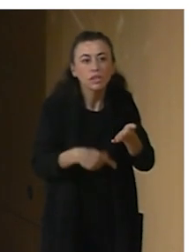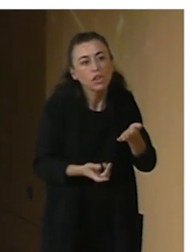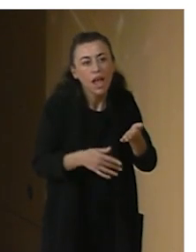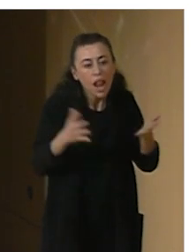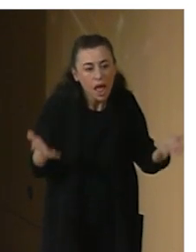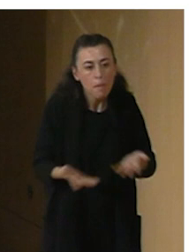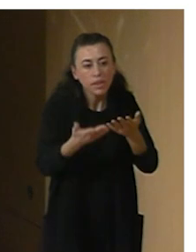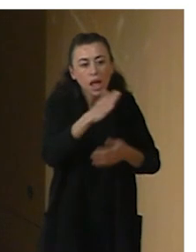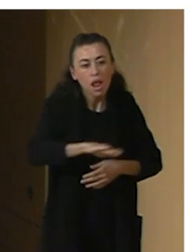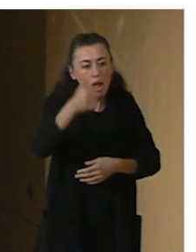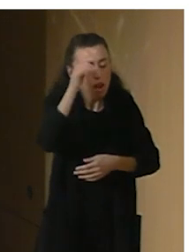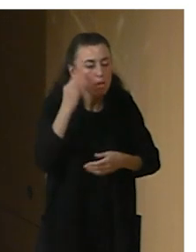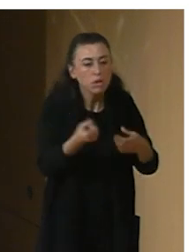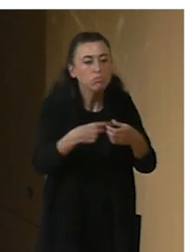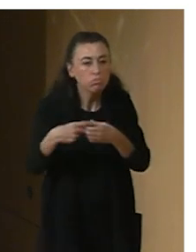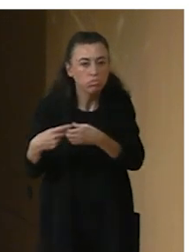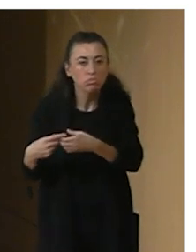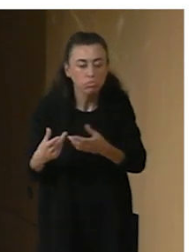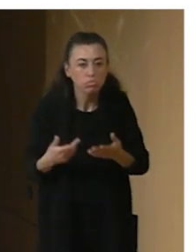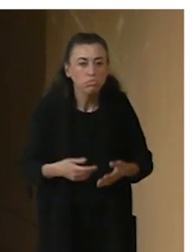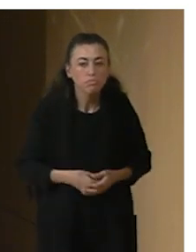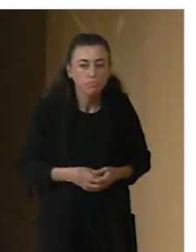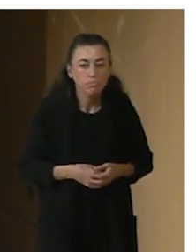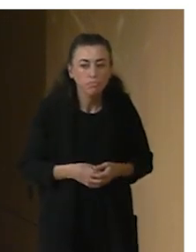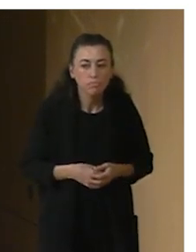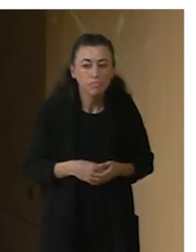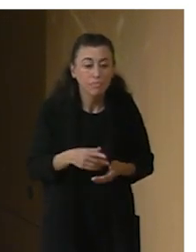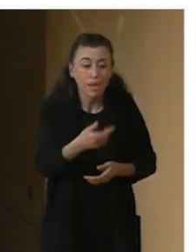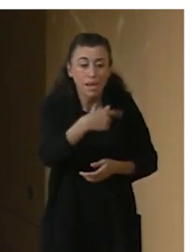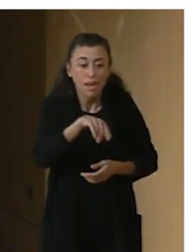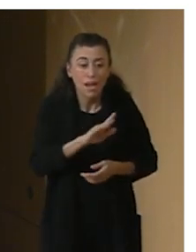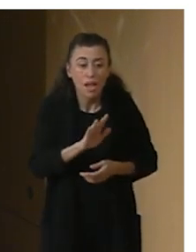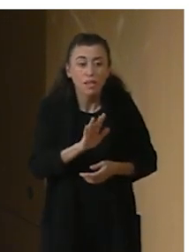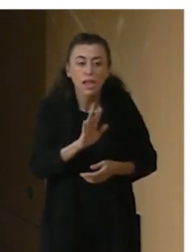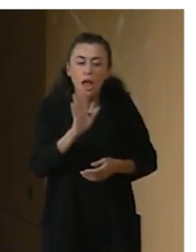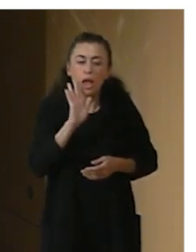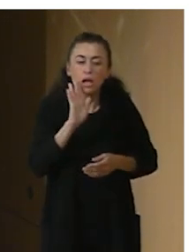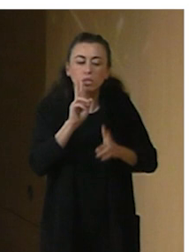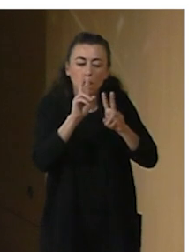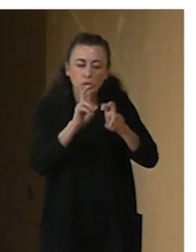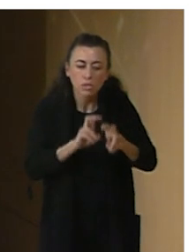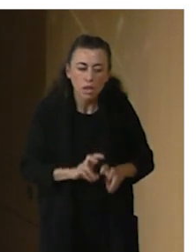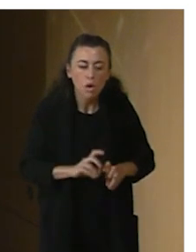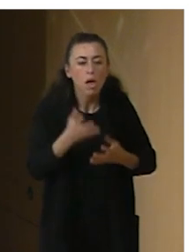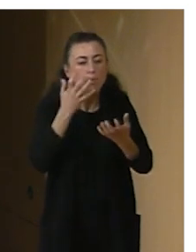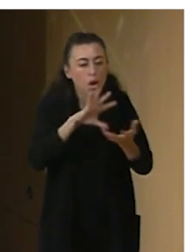Ellos además, en esta investigación que hicieron y en esta adaptación del espectáculo,